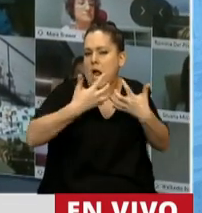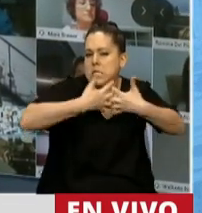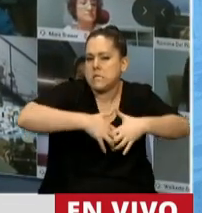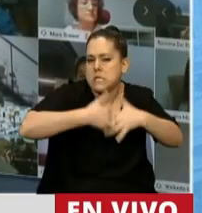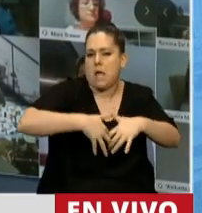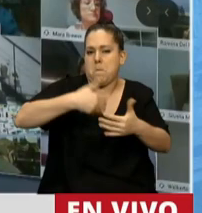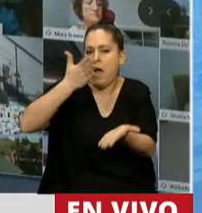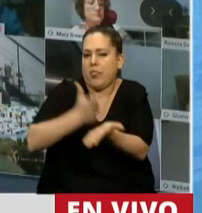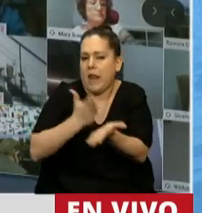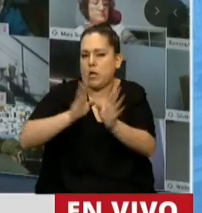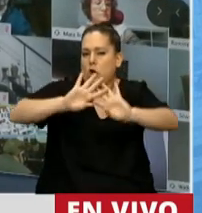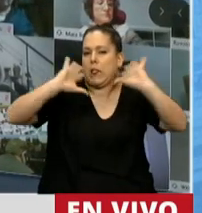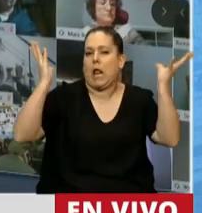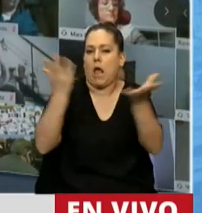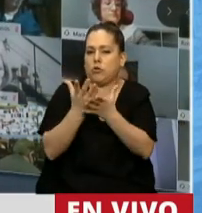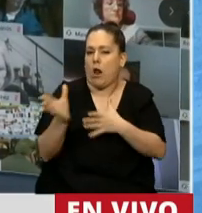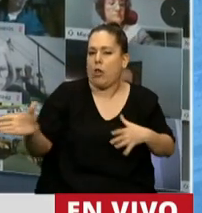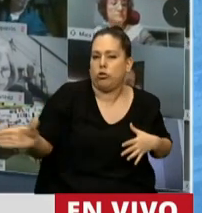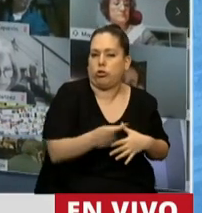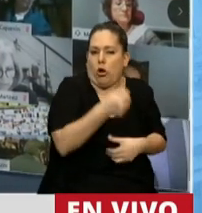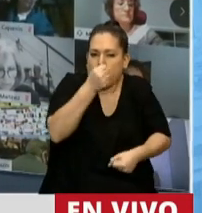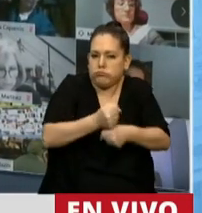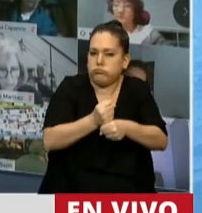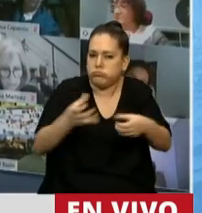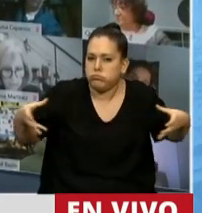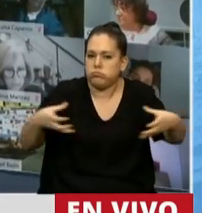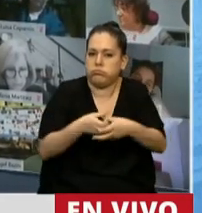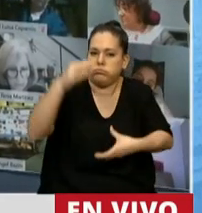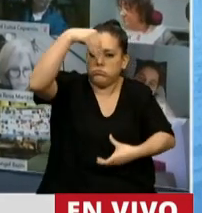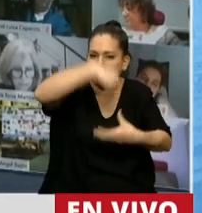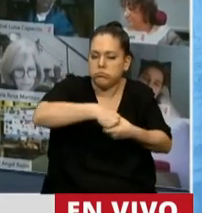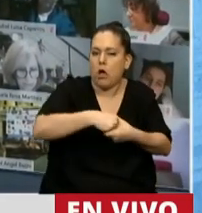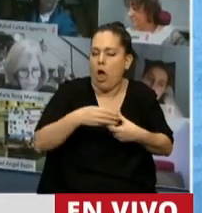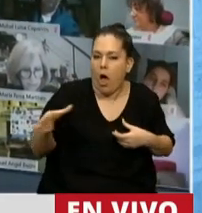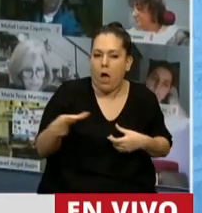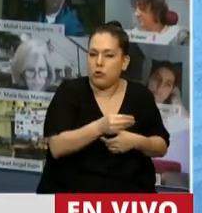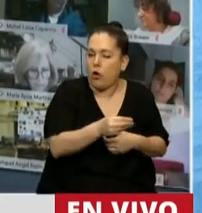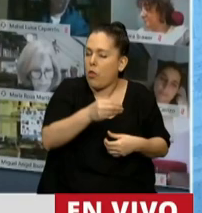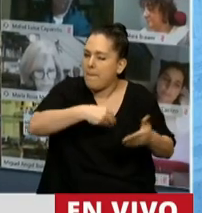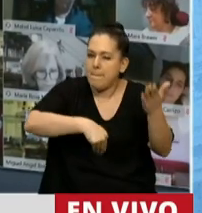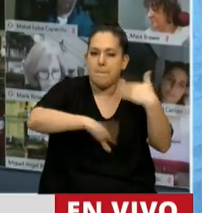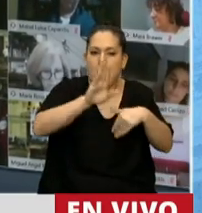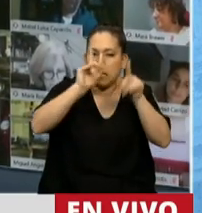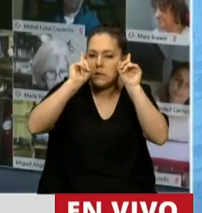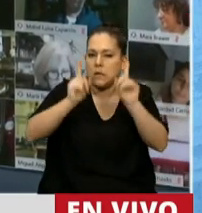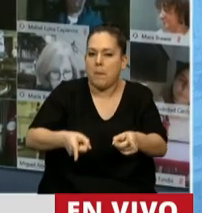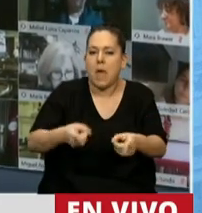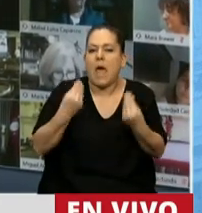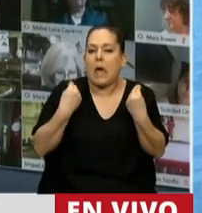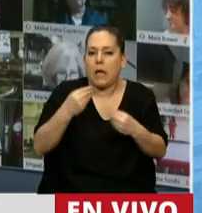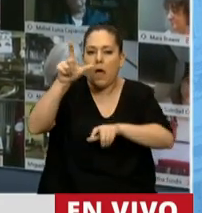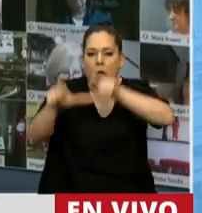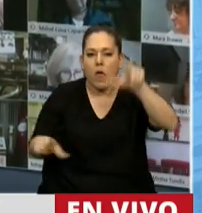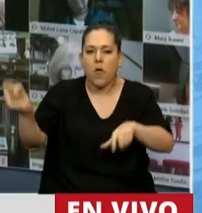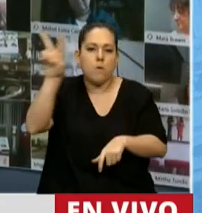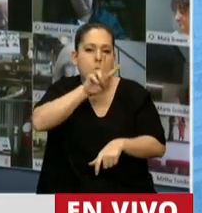derecho internacional que trabajaron en equipo. Y puntualmente, señor presidente, a todas esas